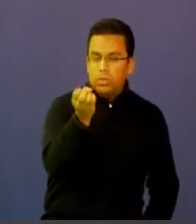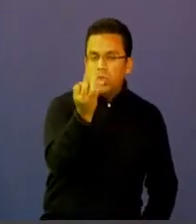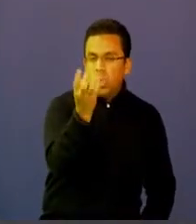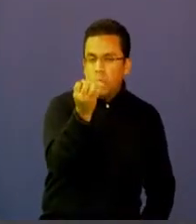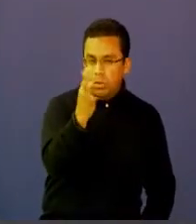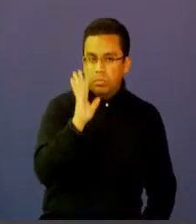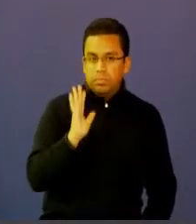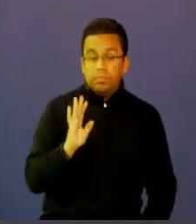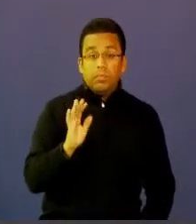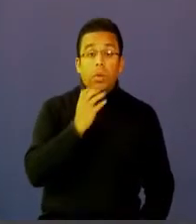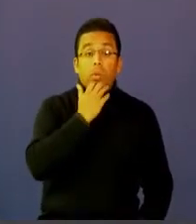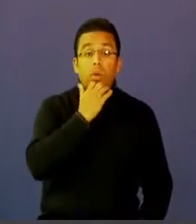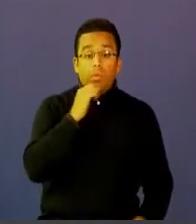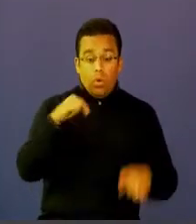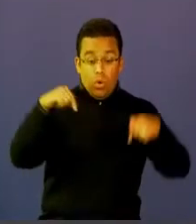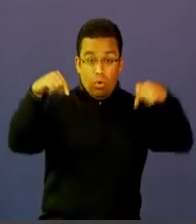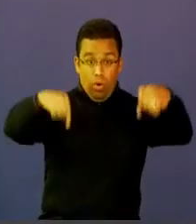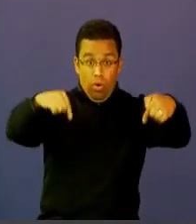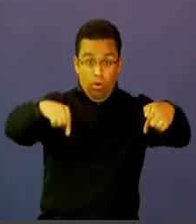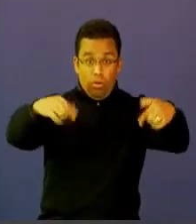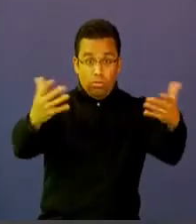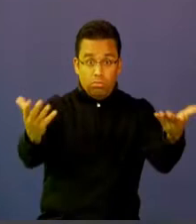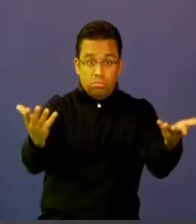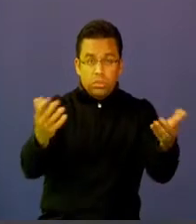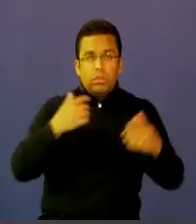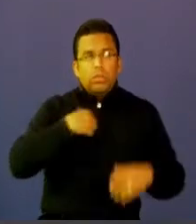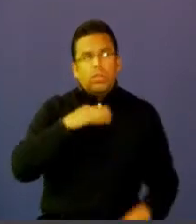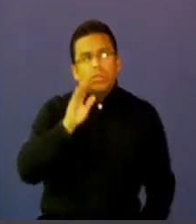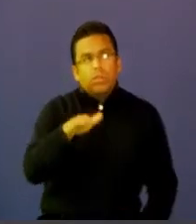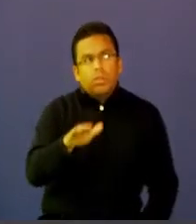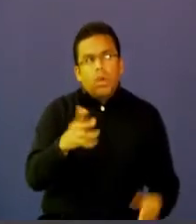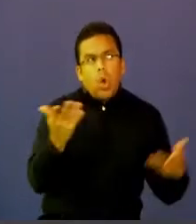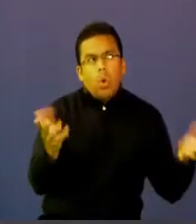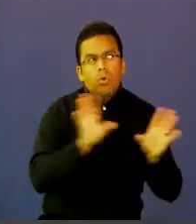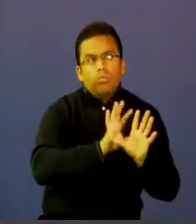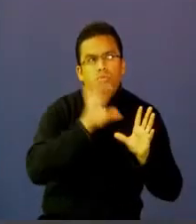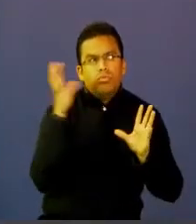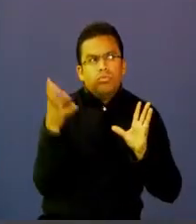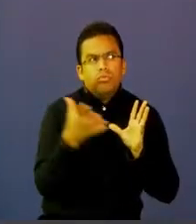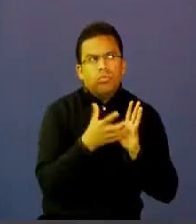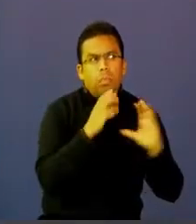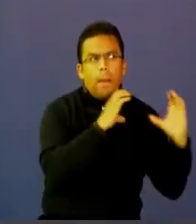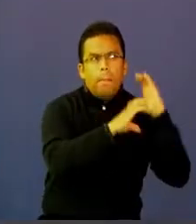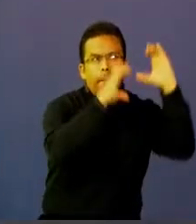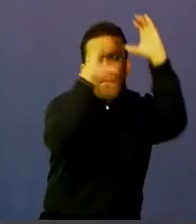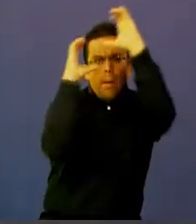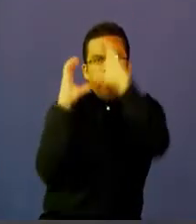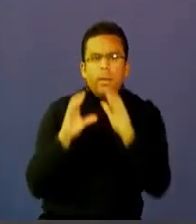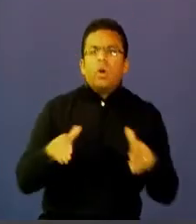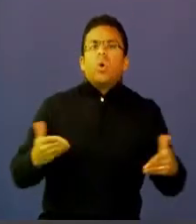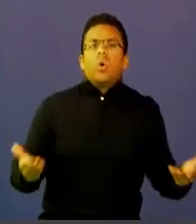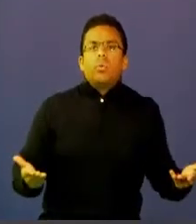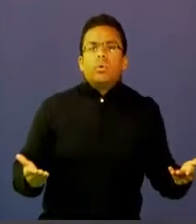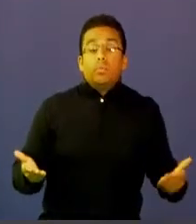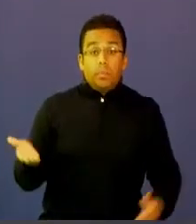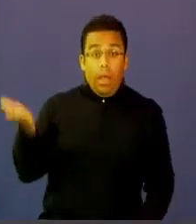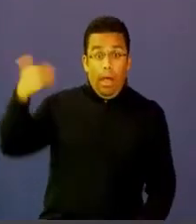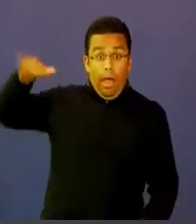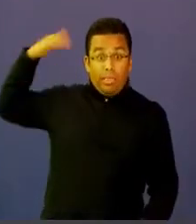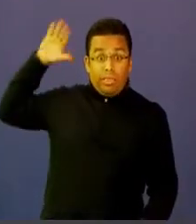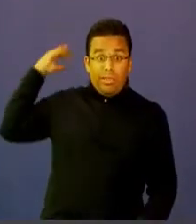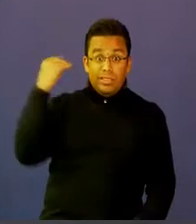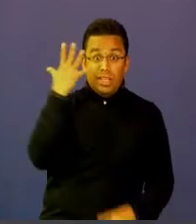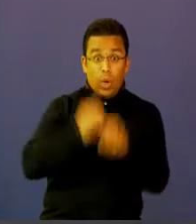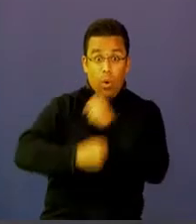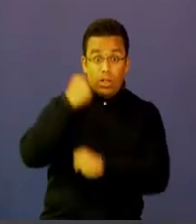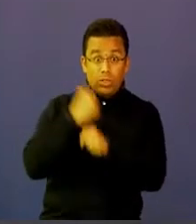cómo estamos comunicándonos los ciudadanos alrededor del mundo, veríamos que esto ha cambiado. Hace cinco años el uso del